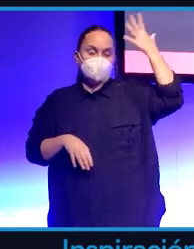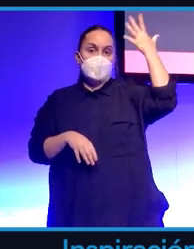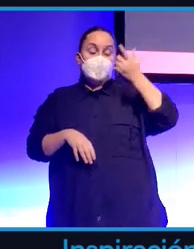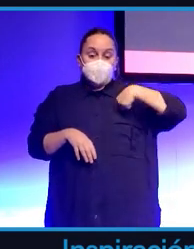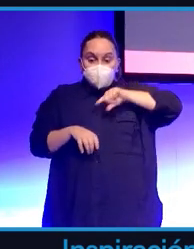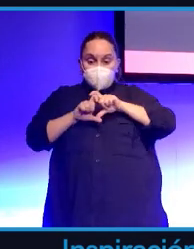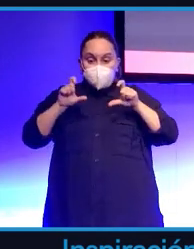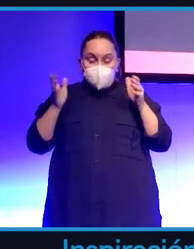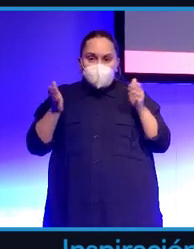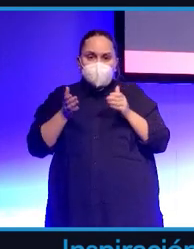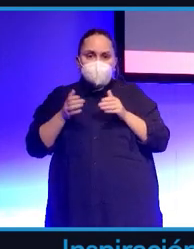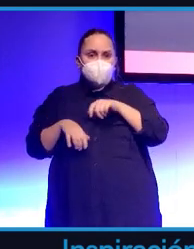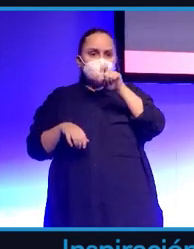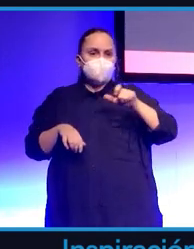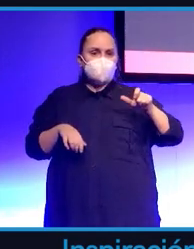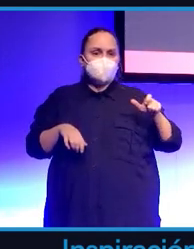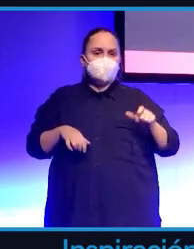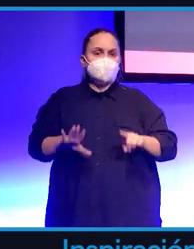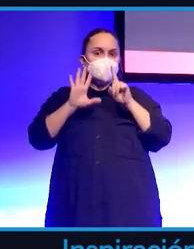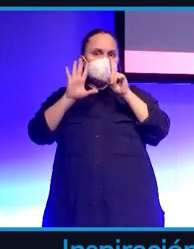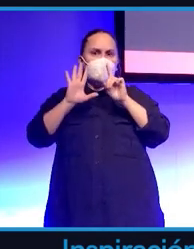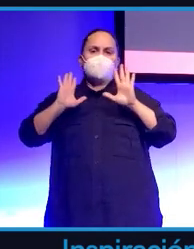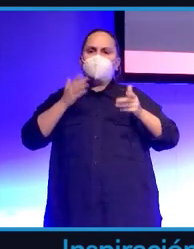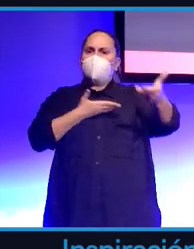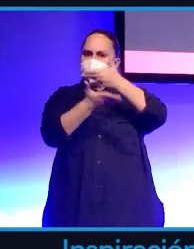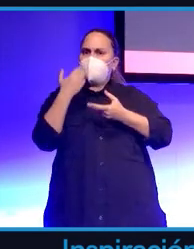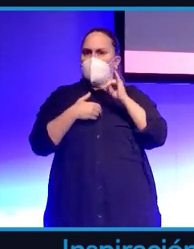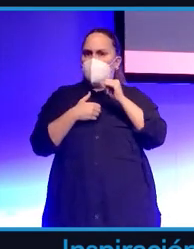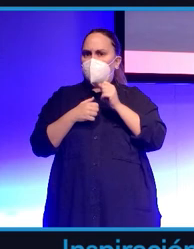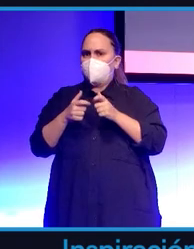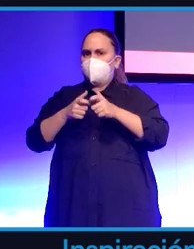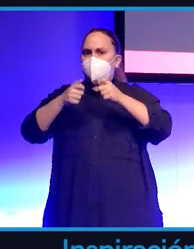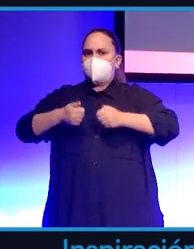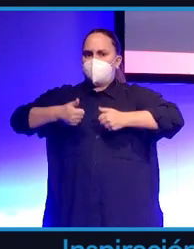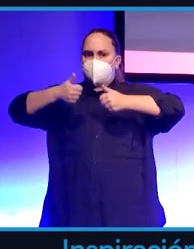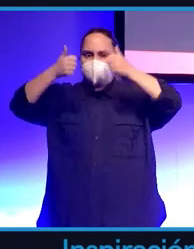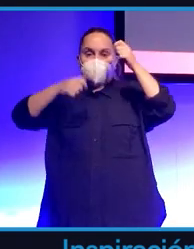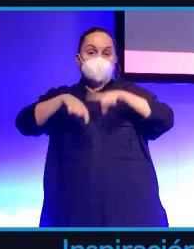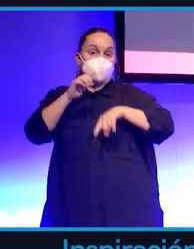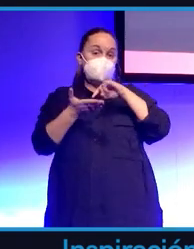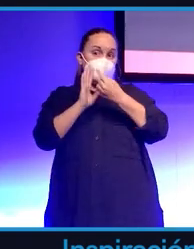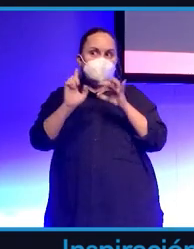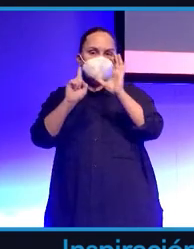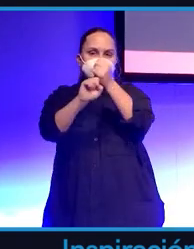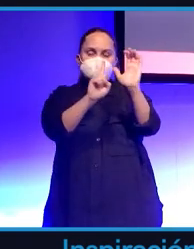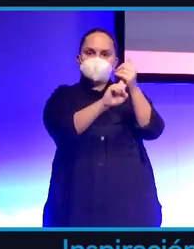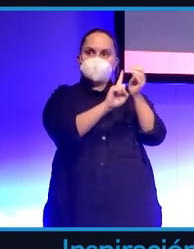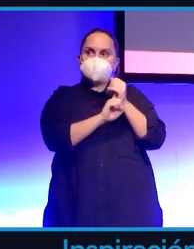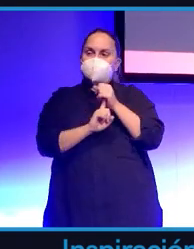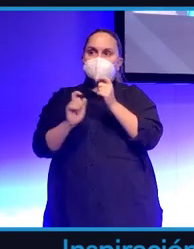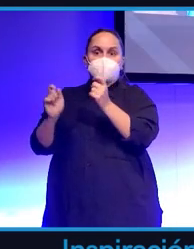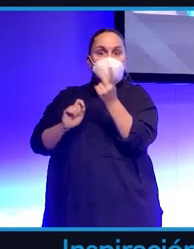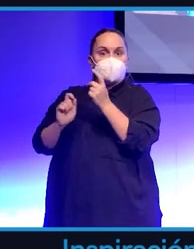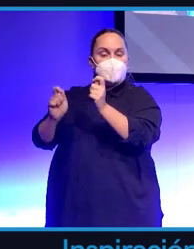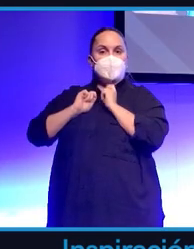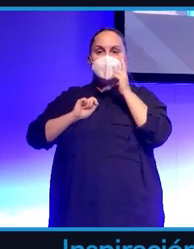colaboradores y de repente pues crecemos en función de los proyectos que vamos alcanzando y ese reconocimiento pues para